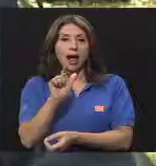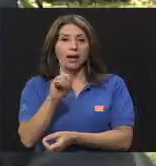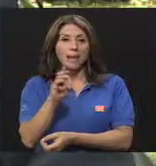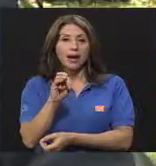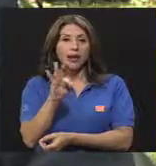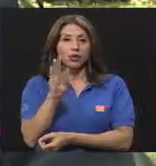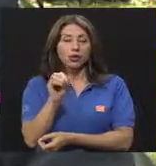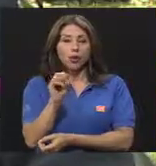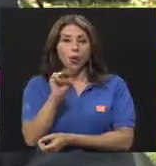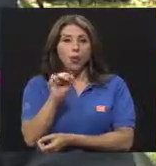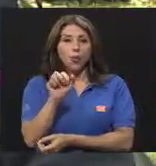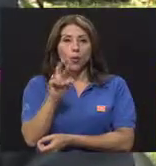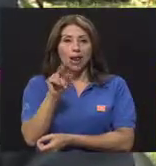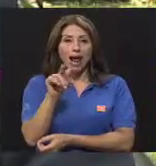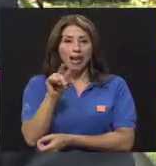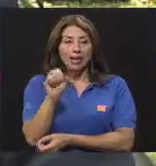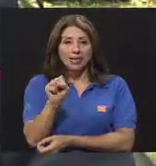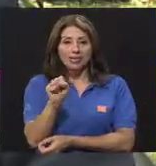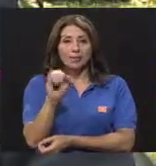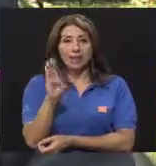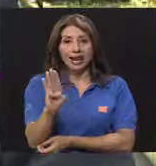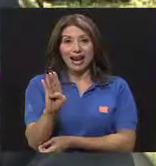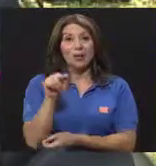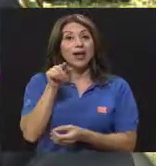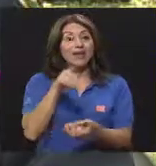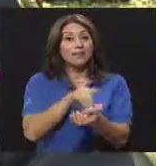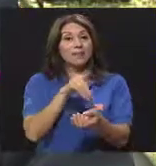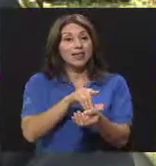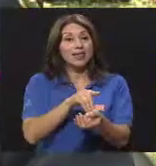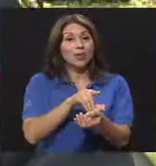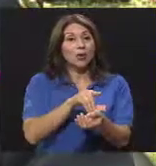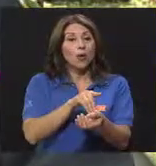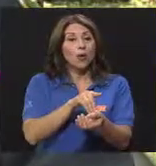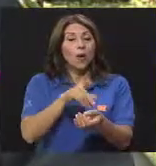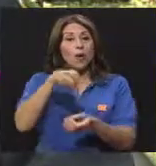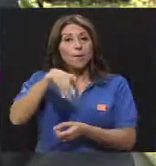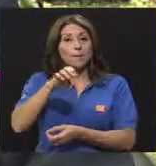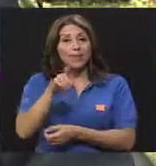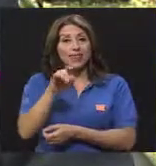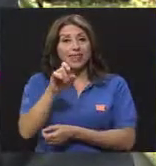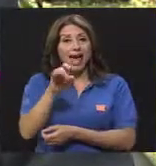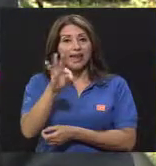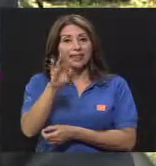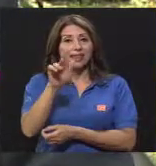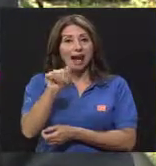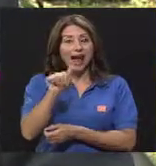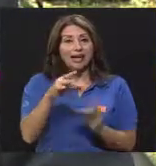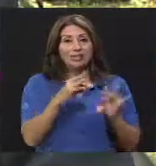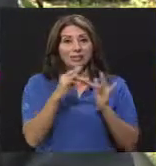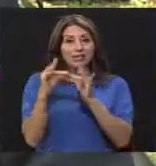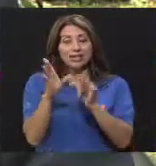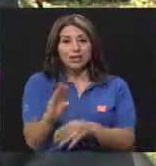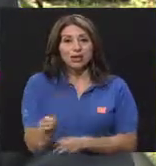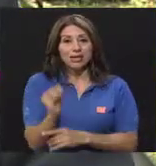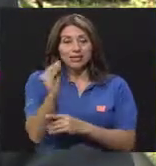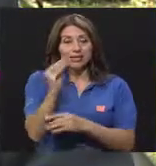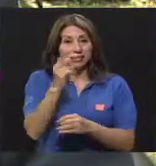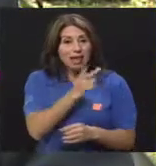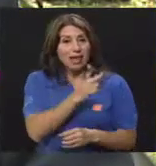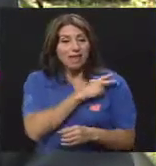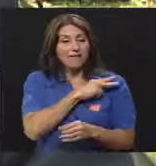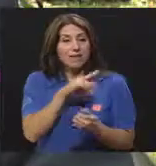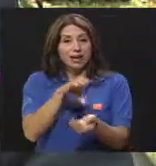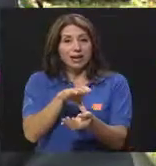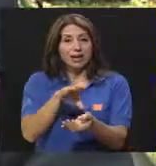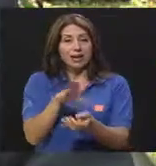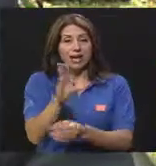Alberto Morales Bejarano, él es médico, pediatra, especialista en adolescentes y trabaja como jefe de la